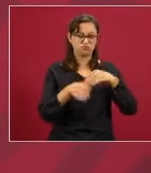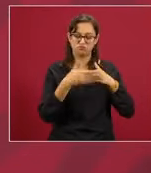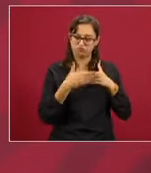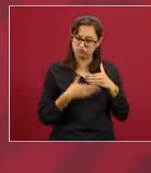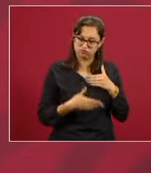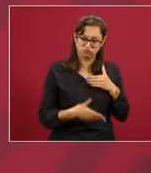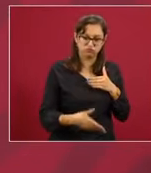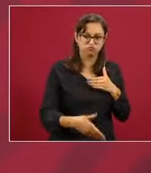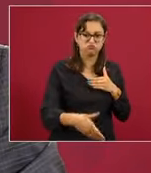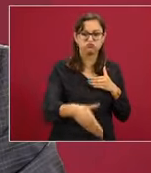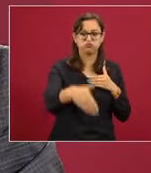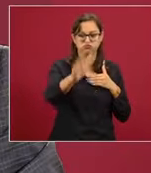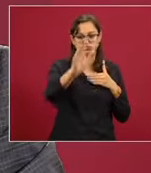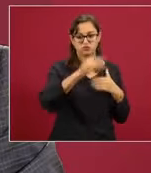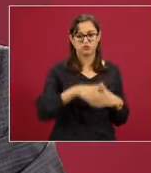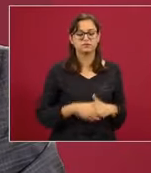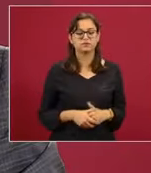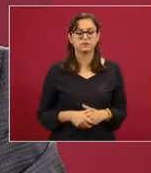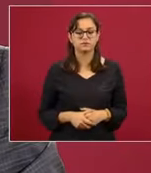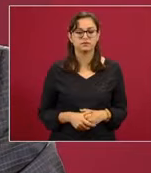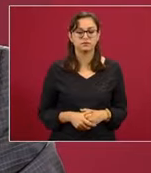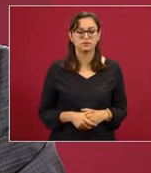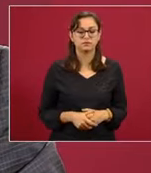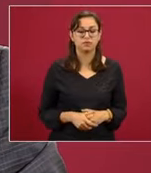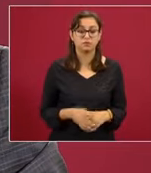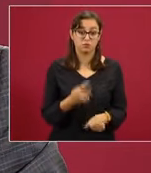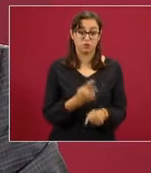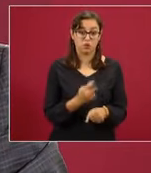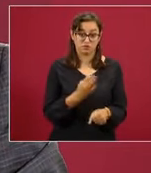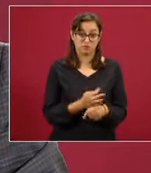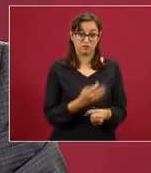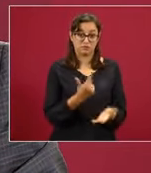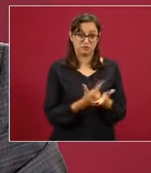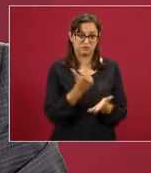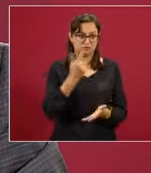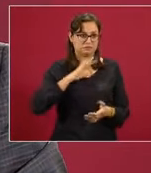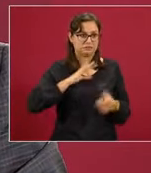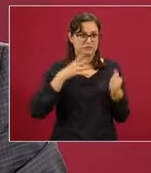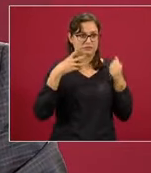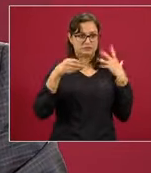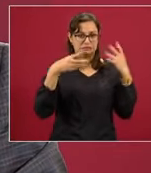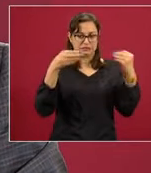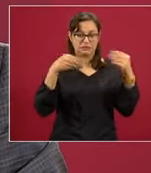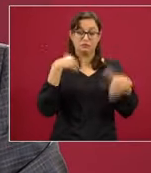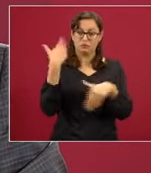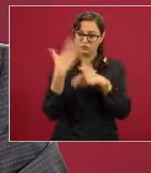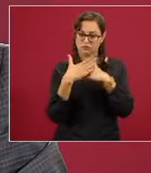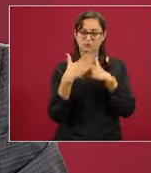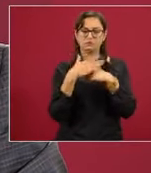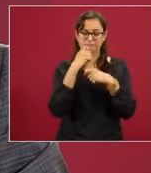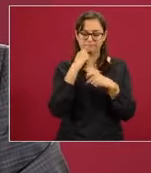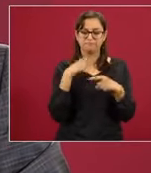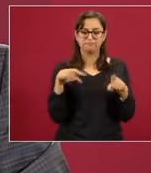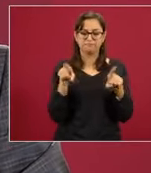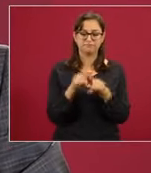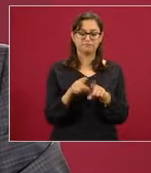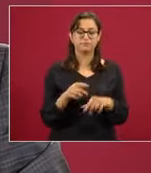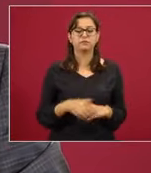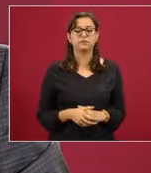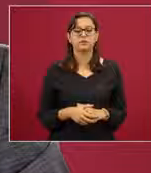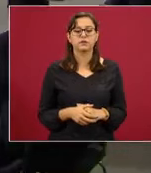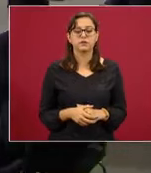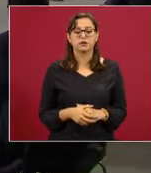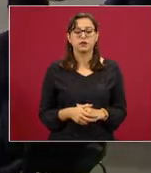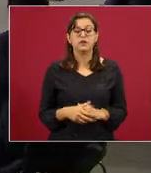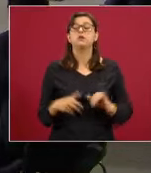atendiendo esta parte de la emergencia y de lo que viene. Sin embargo, tenemos también una amplitud